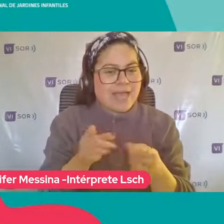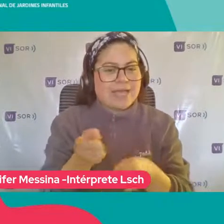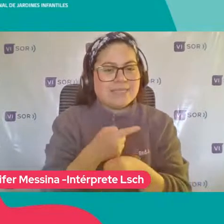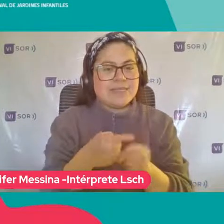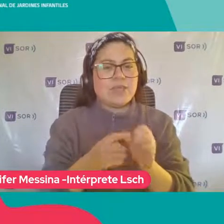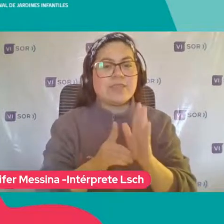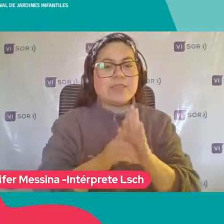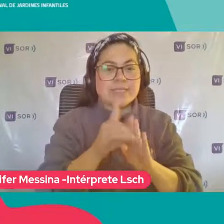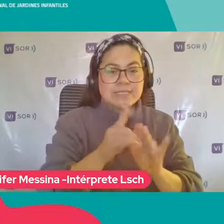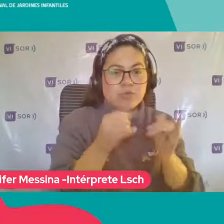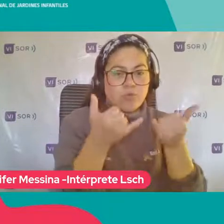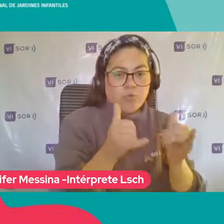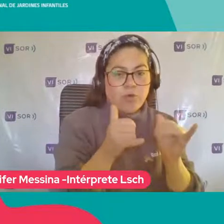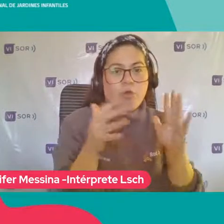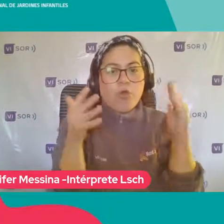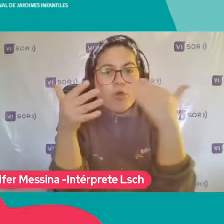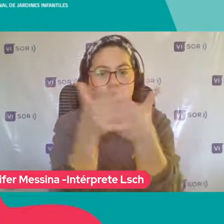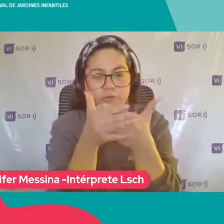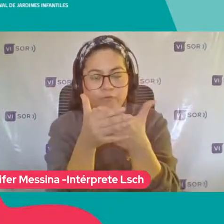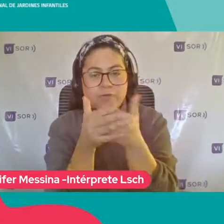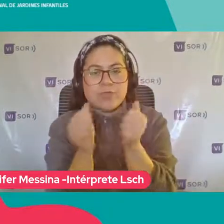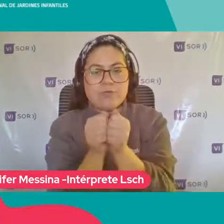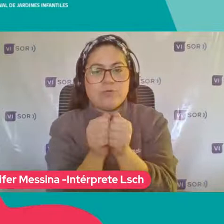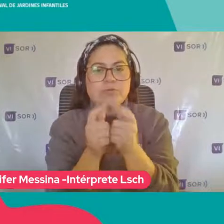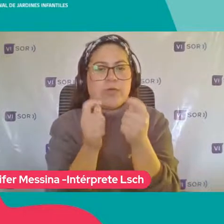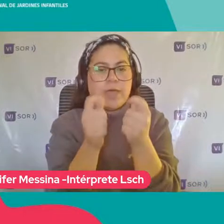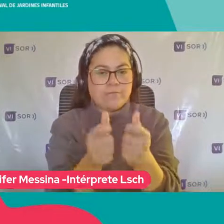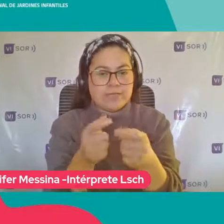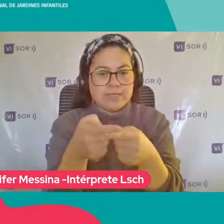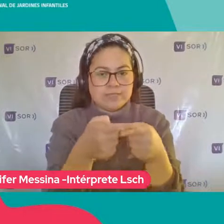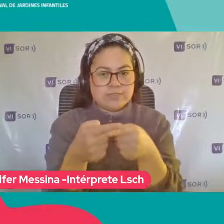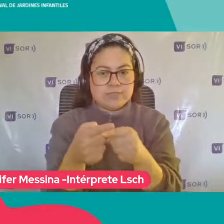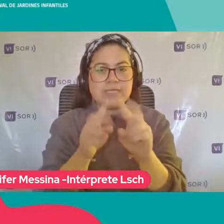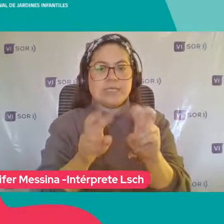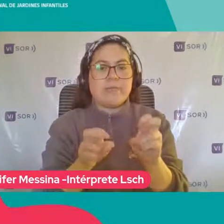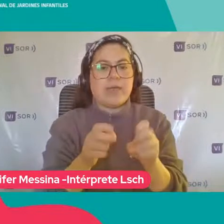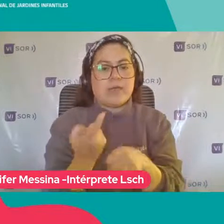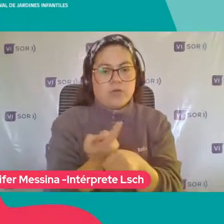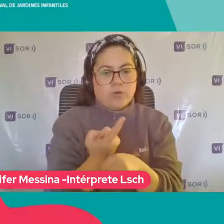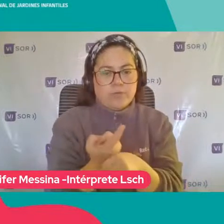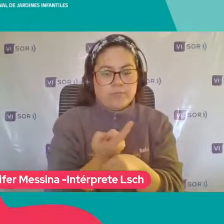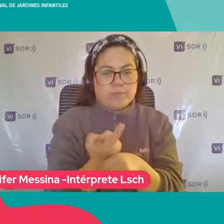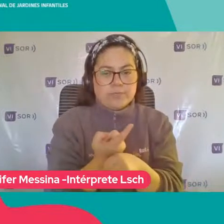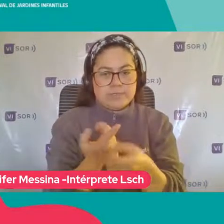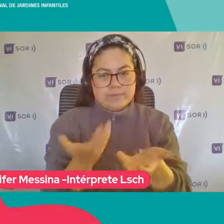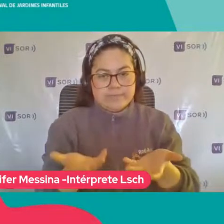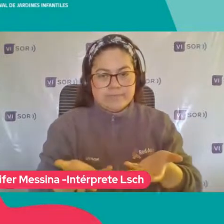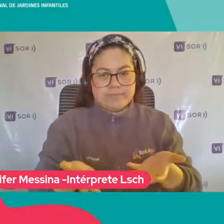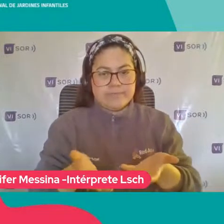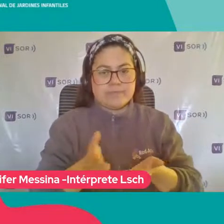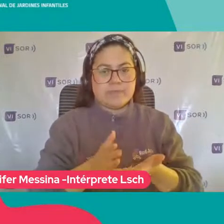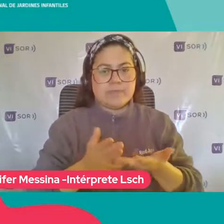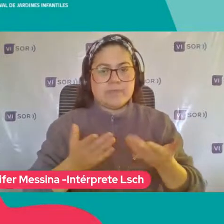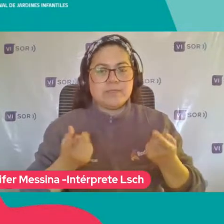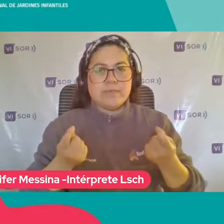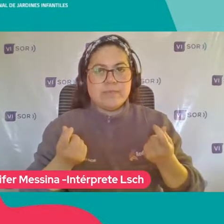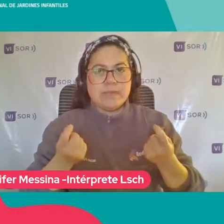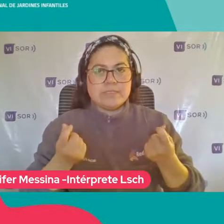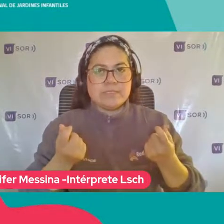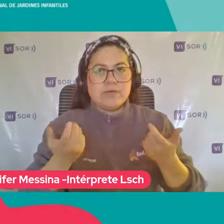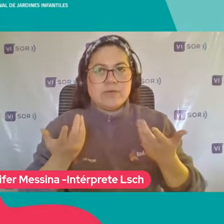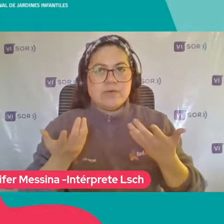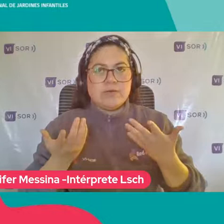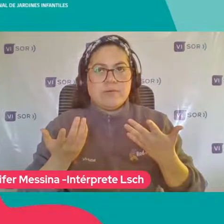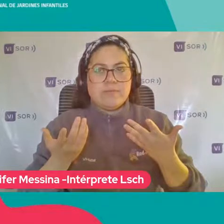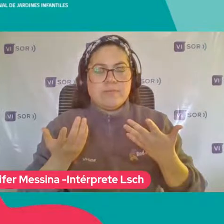del juego Y algunas habilidades sociales Que tienen que ver Con la conversación Entonces Como que En el fondo Se hace un